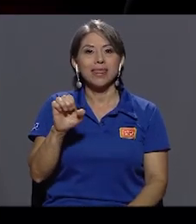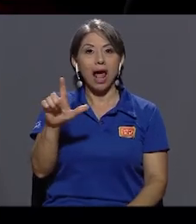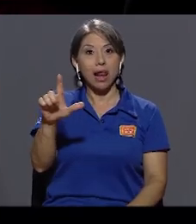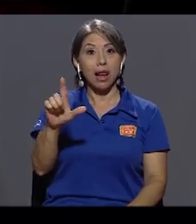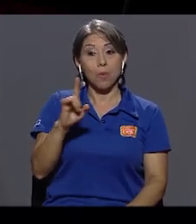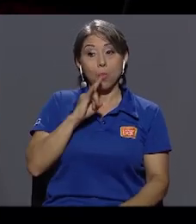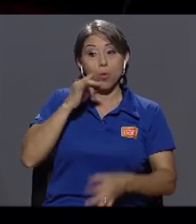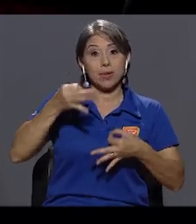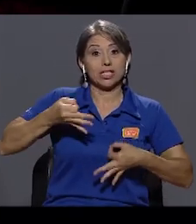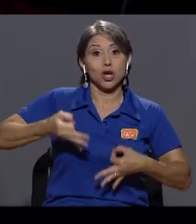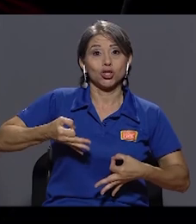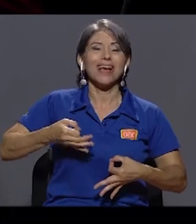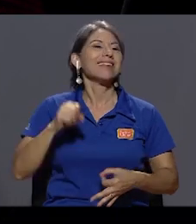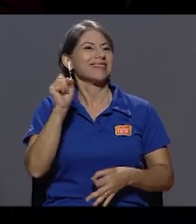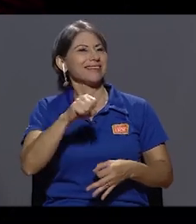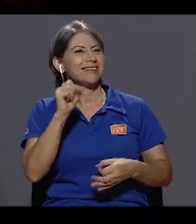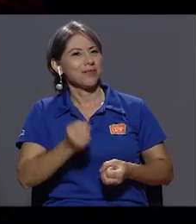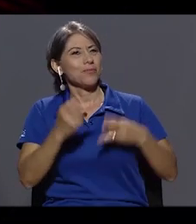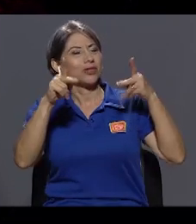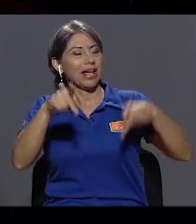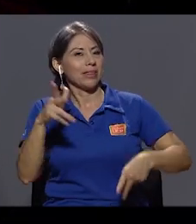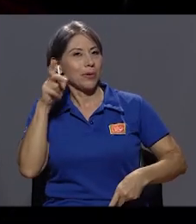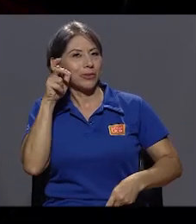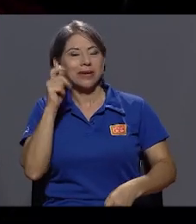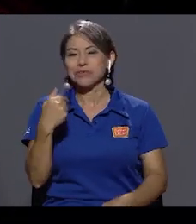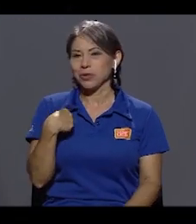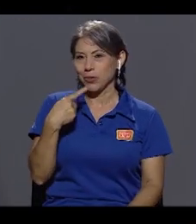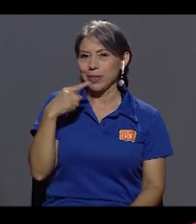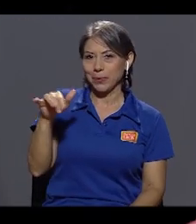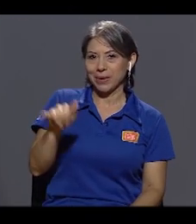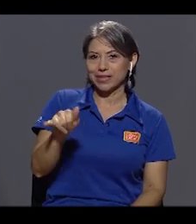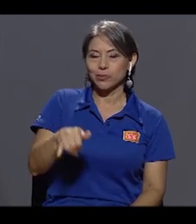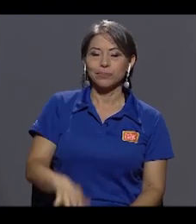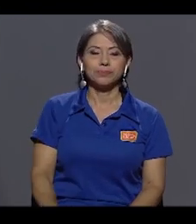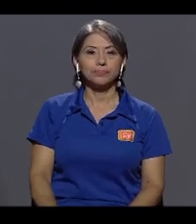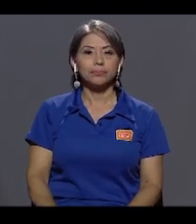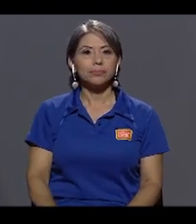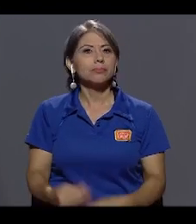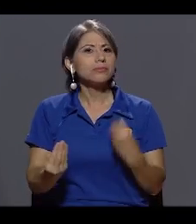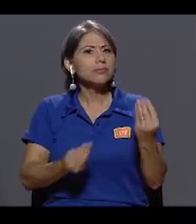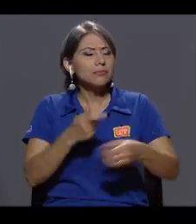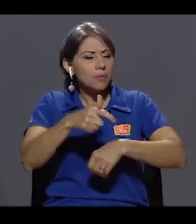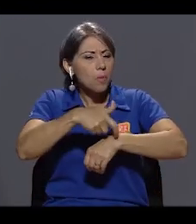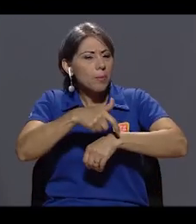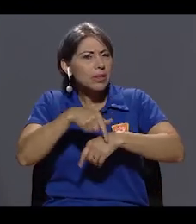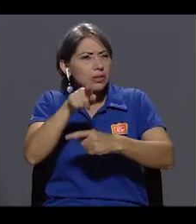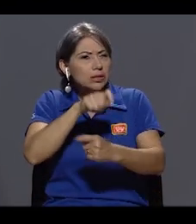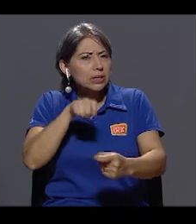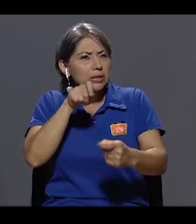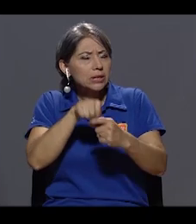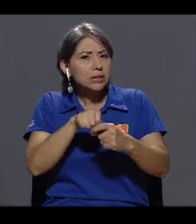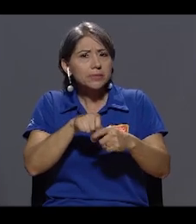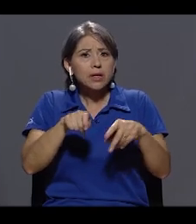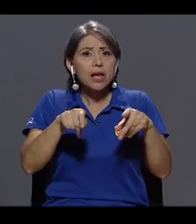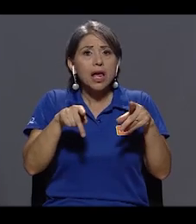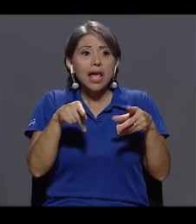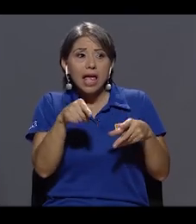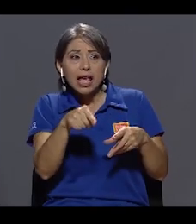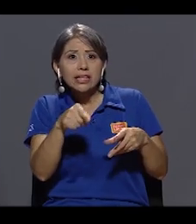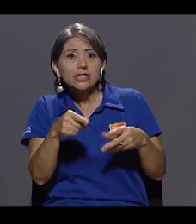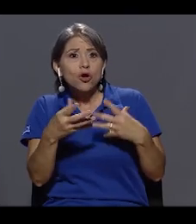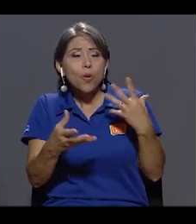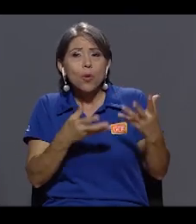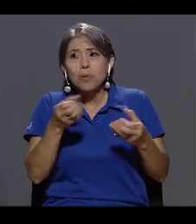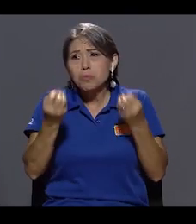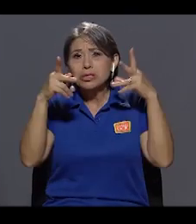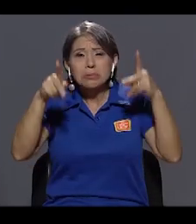gran audiencia. Exactamente. Entonces, yo diría que es eso. ¿Cómo en momentos determinados ese rating le puede jugar